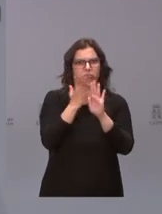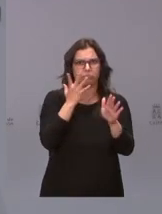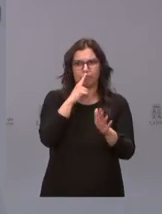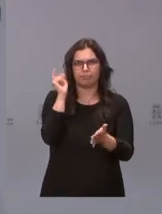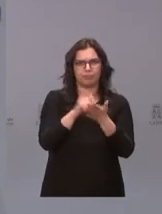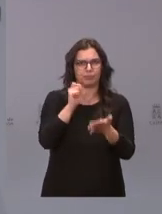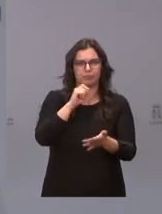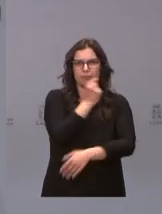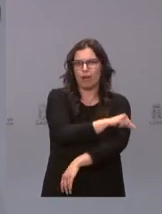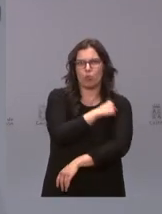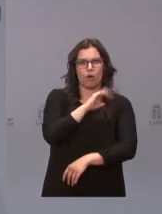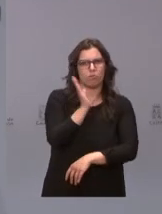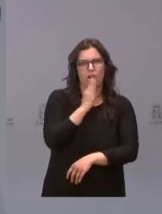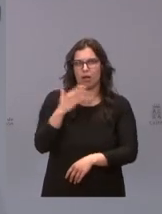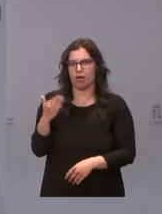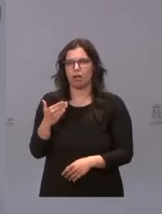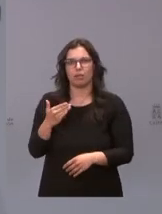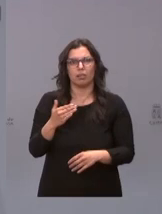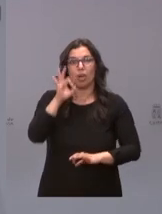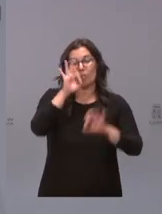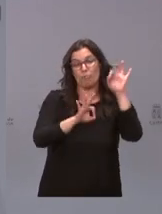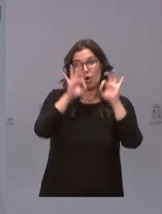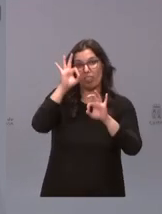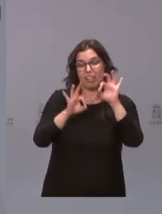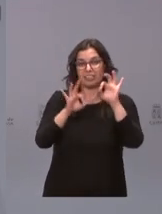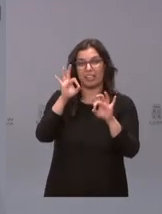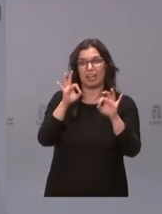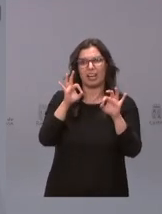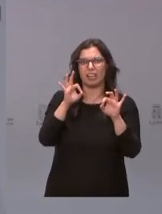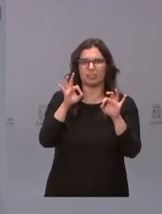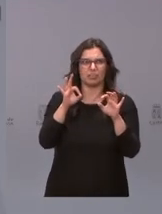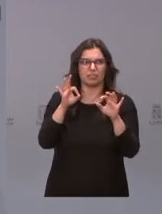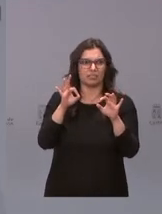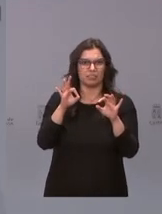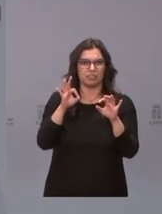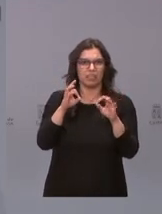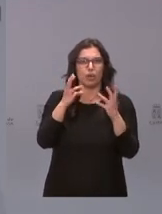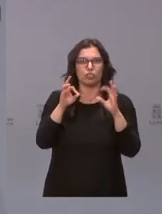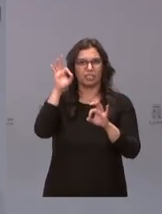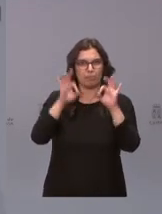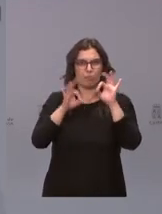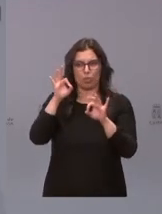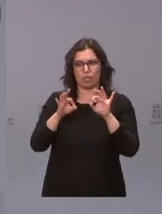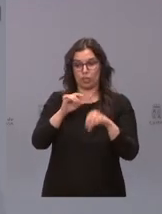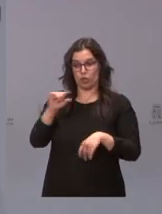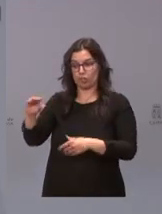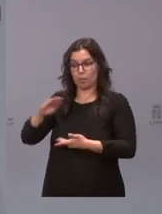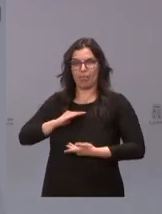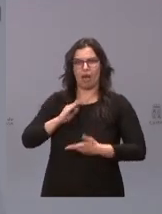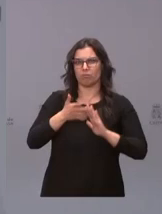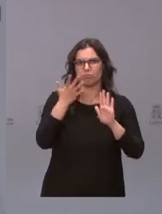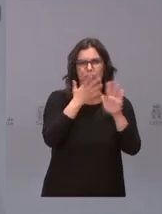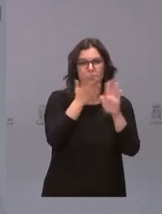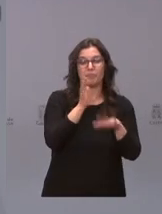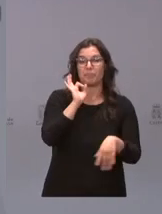inmediata estamos superando siempre los porcentajes del 80% de vacunación es verdad que en la provincia de Salamanca